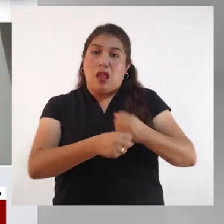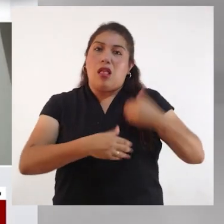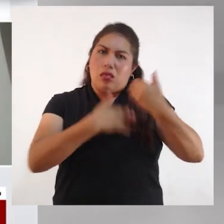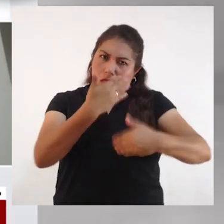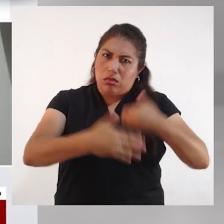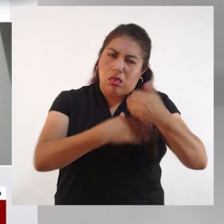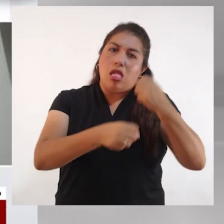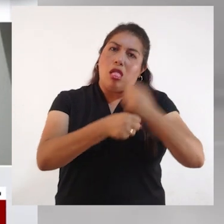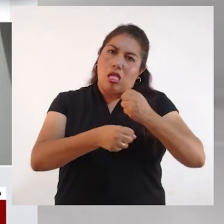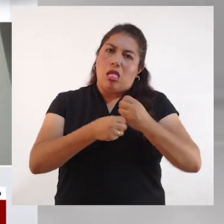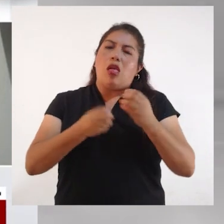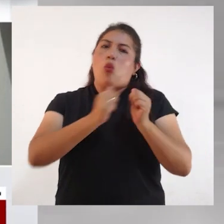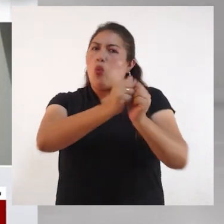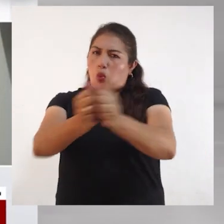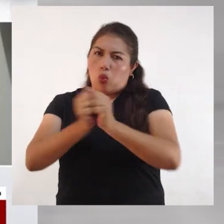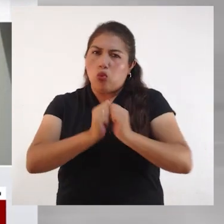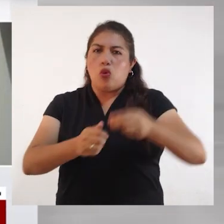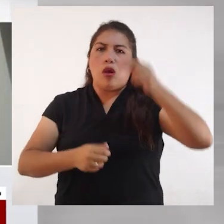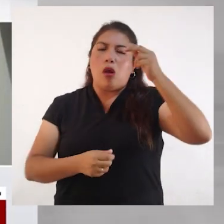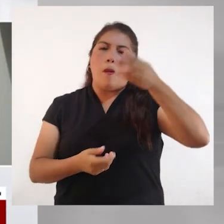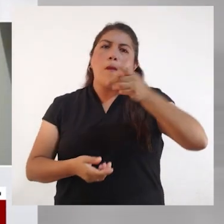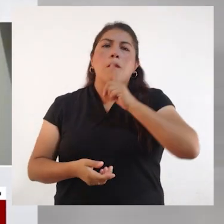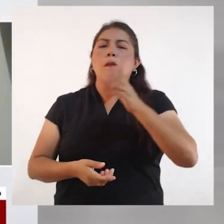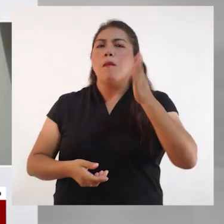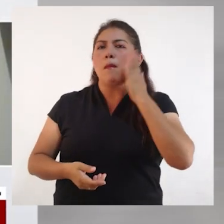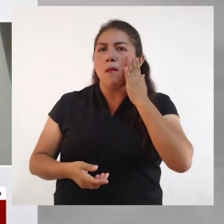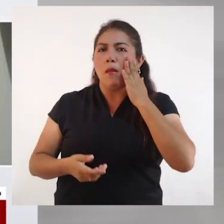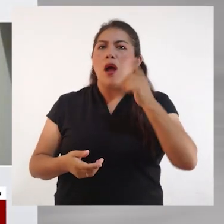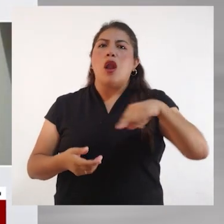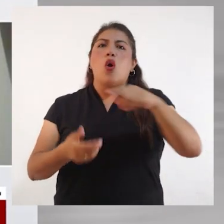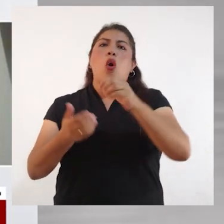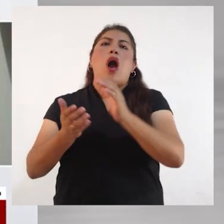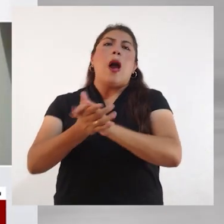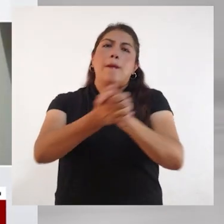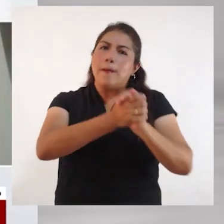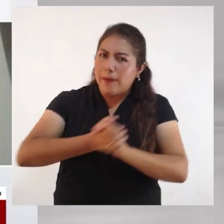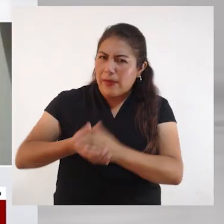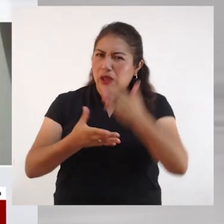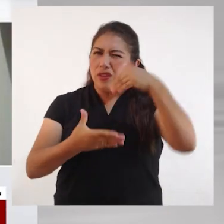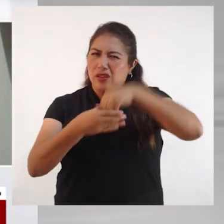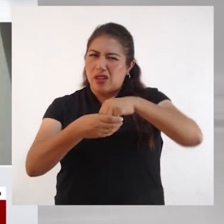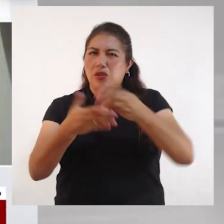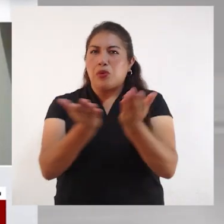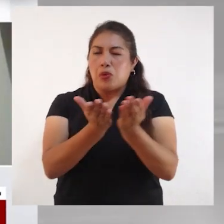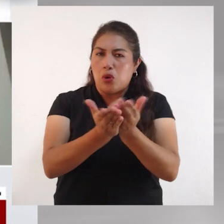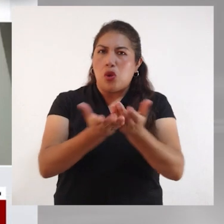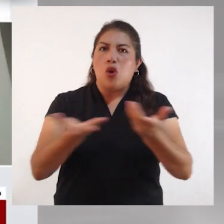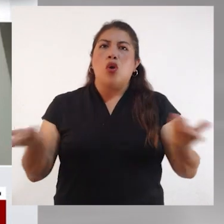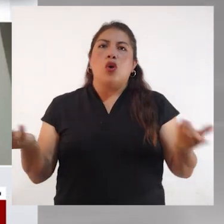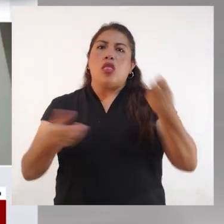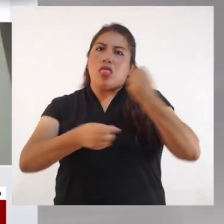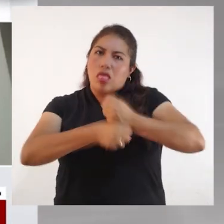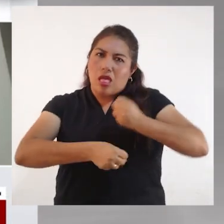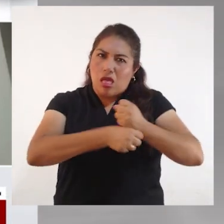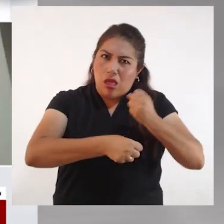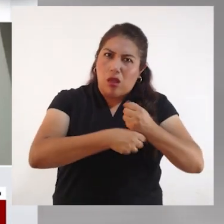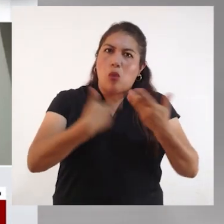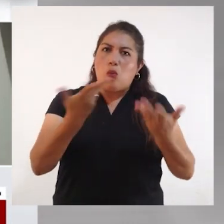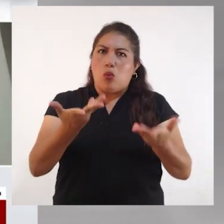que venir también con padres de familia, con los compañeros de clase. Entonces, es importante tener el trabajo, uno, de concientización,